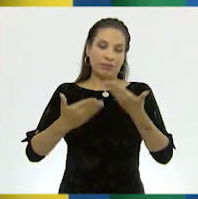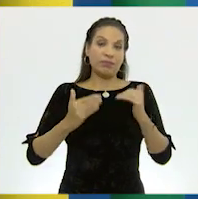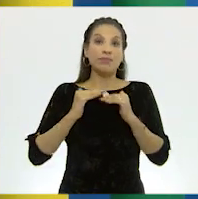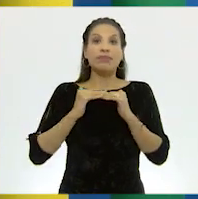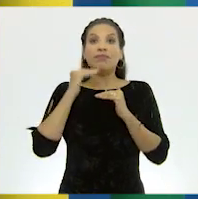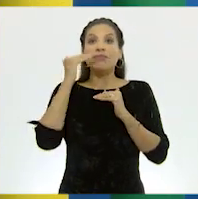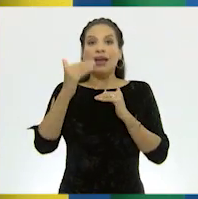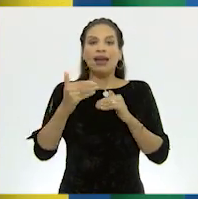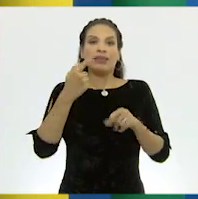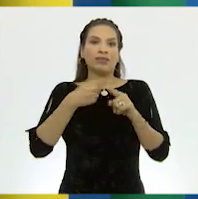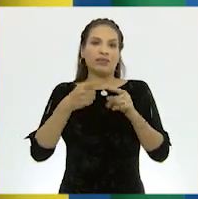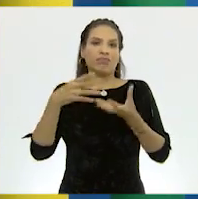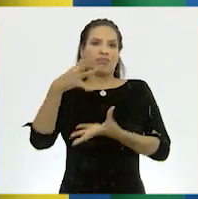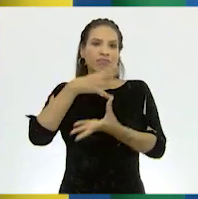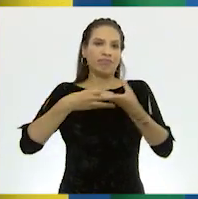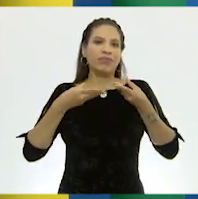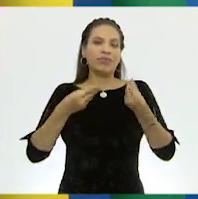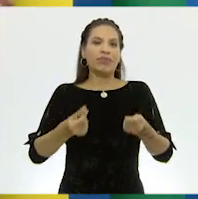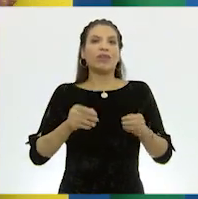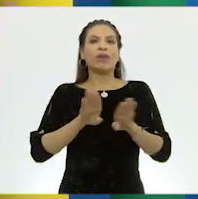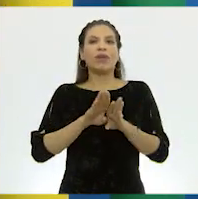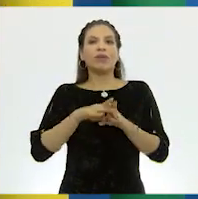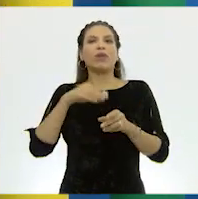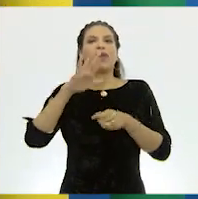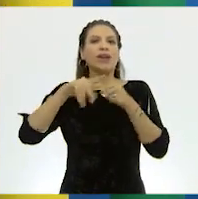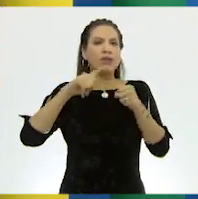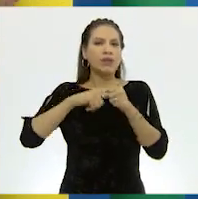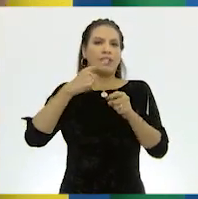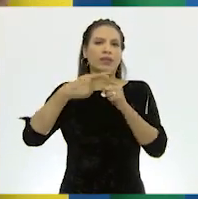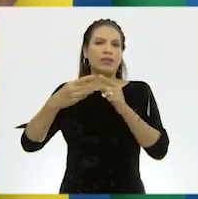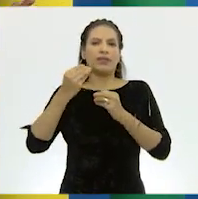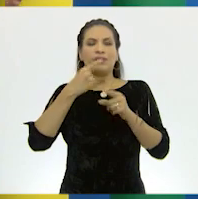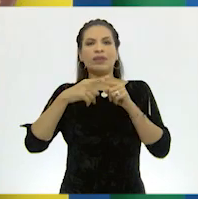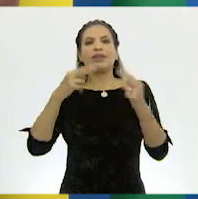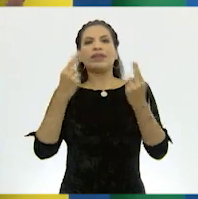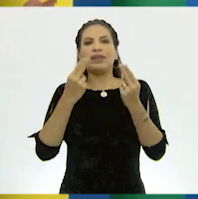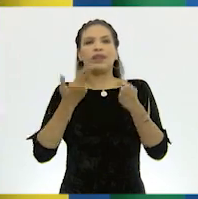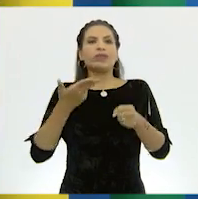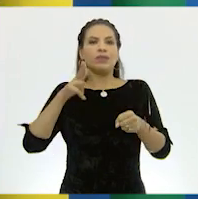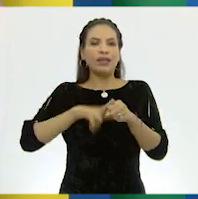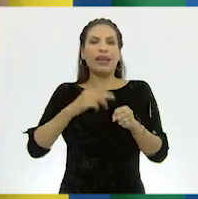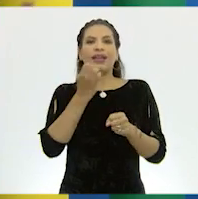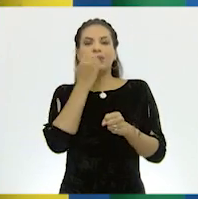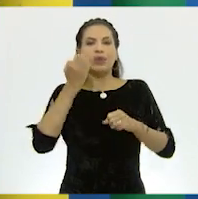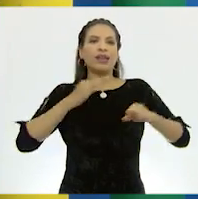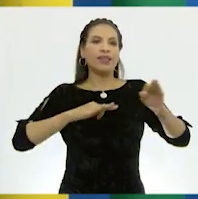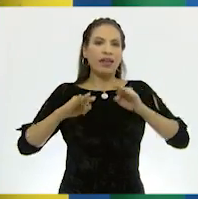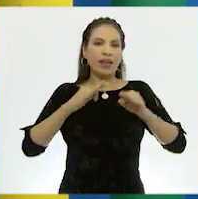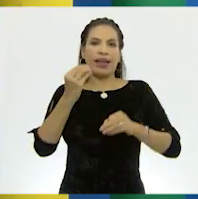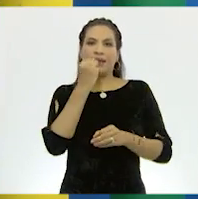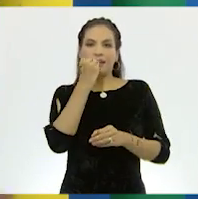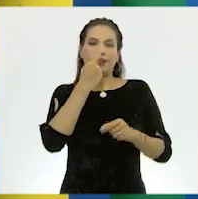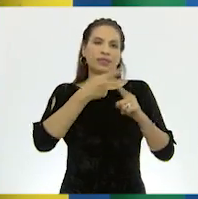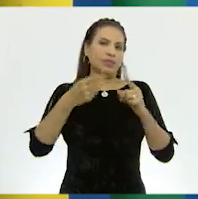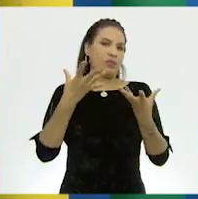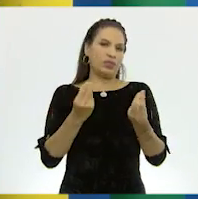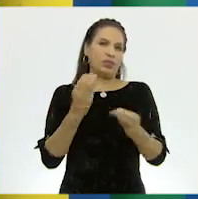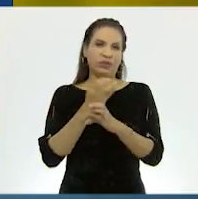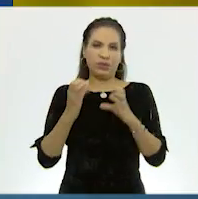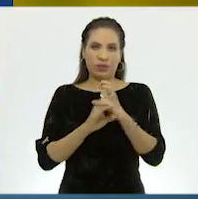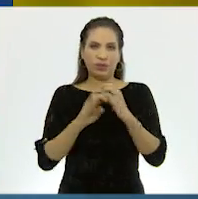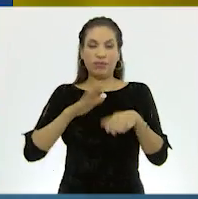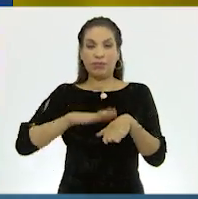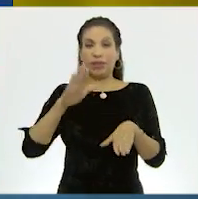mayor consumo de recursos naturales, necesidades de hospitales, escuela, trabajo, alimentos y muchas cosas.